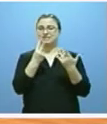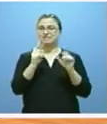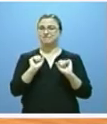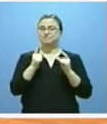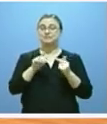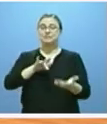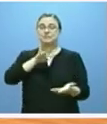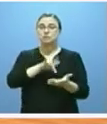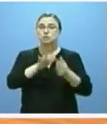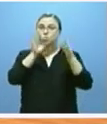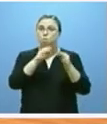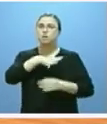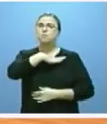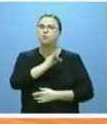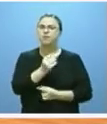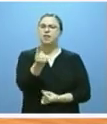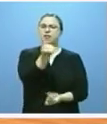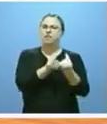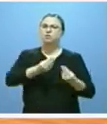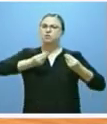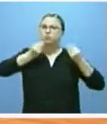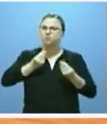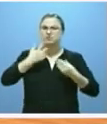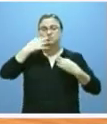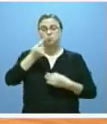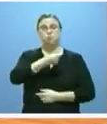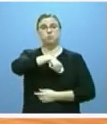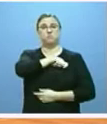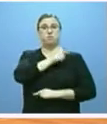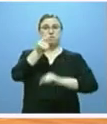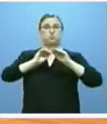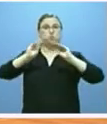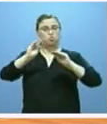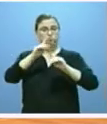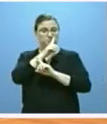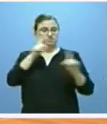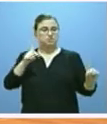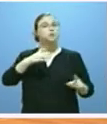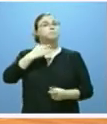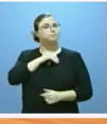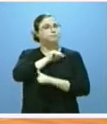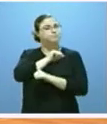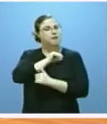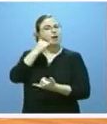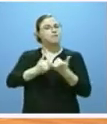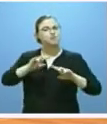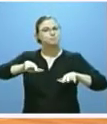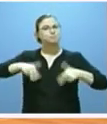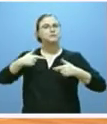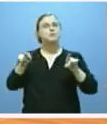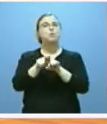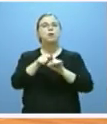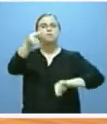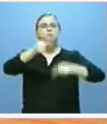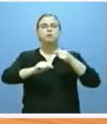al momento en el que pudimos disponer de datos seguros del presupuesto del Estado para este año nos ha permitido disponer de unas cuentas